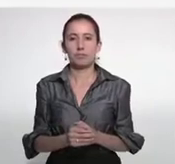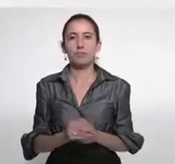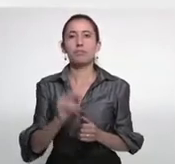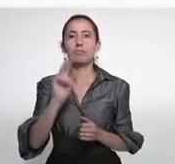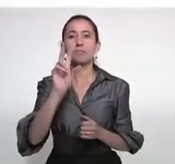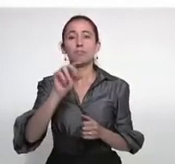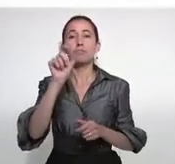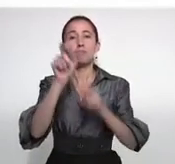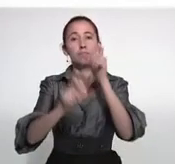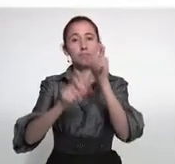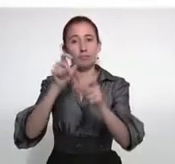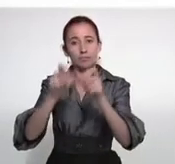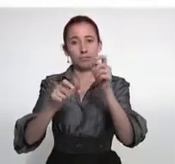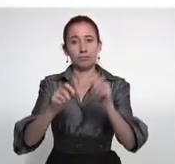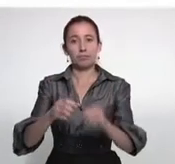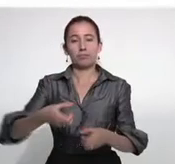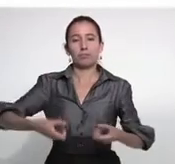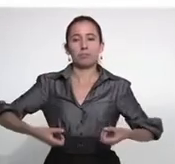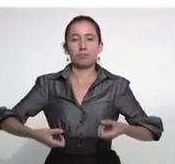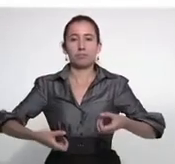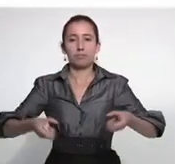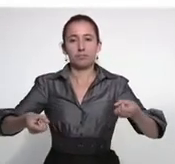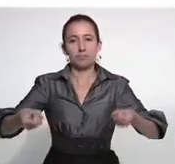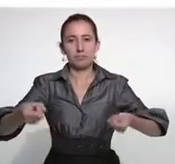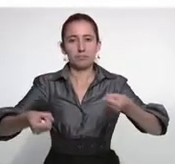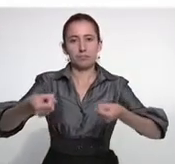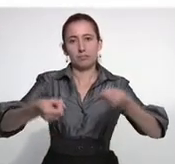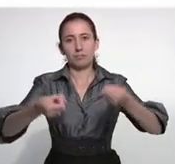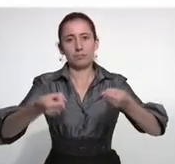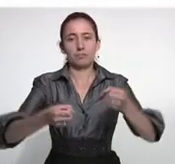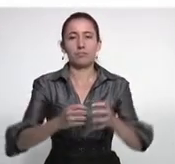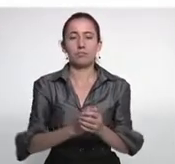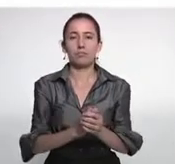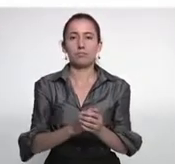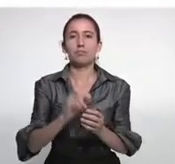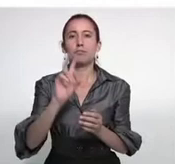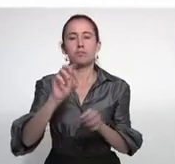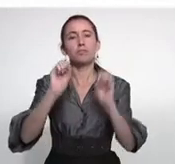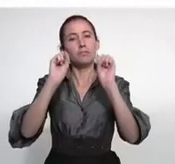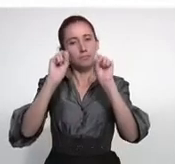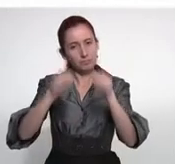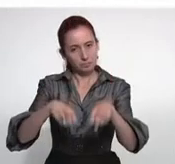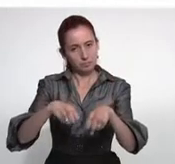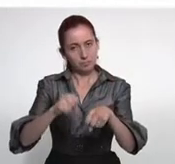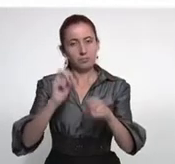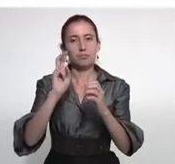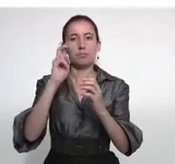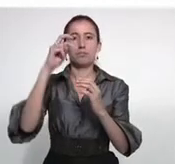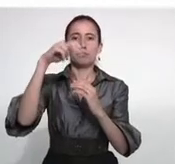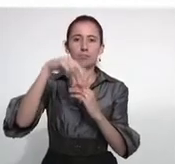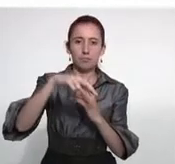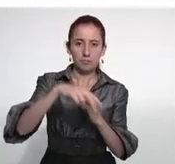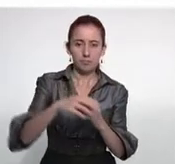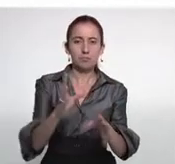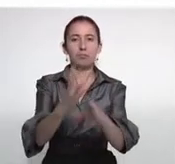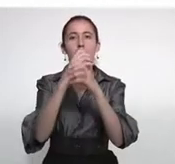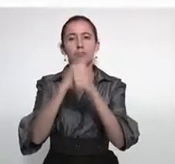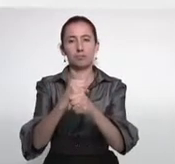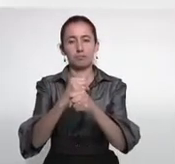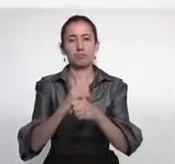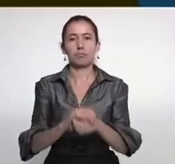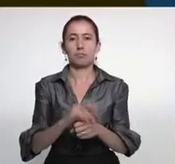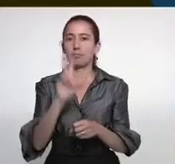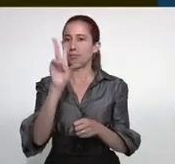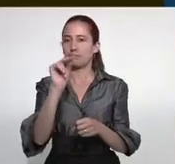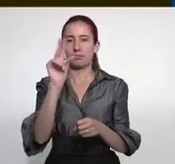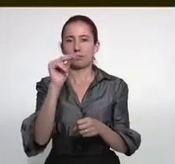Si la persona se moviliza con ayuda de muletas, bastones o andadores, podría bajar o subir con mayor seguridad.